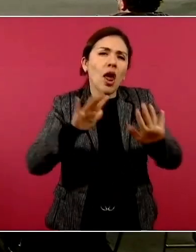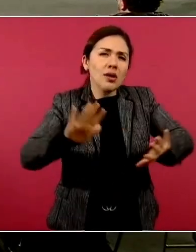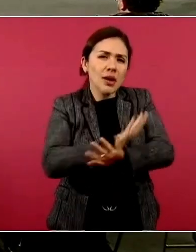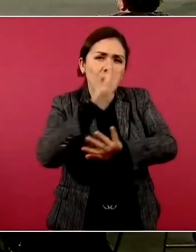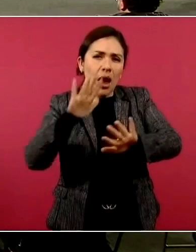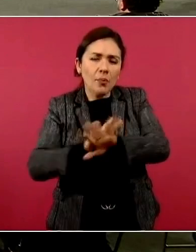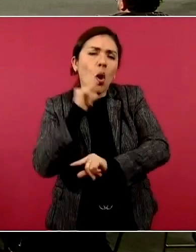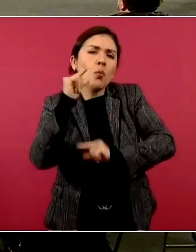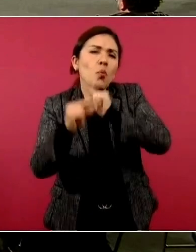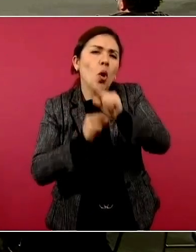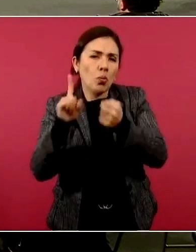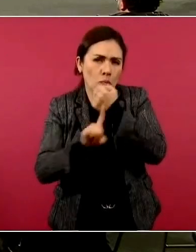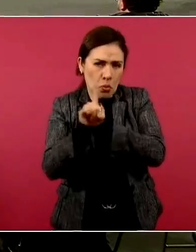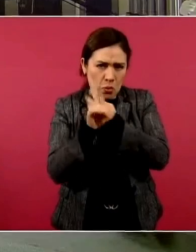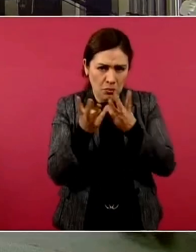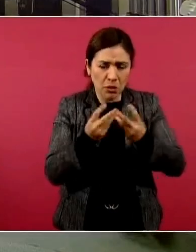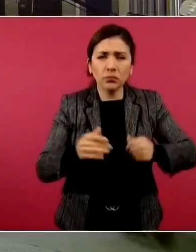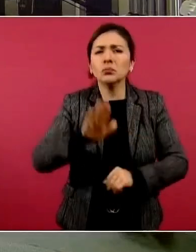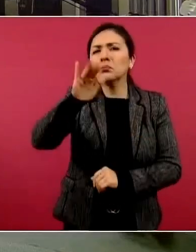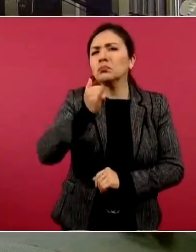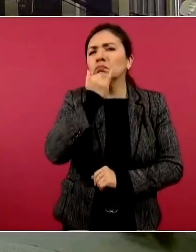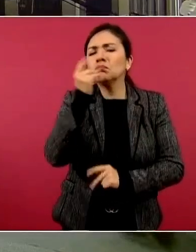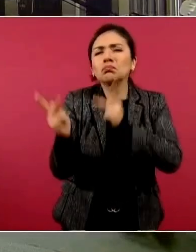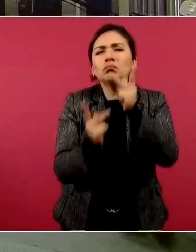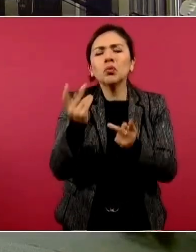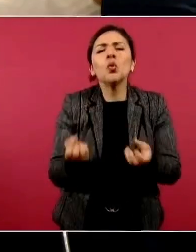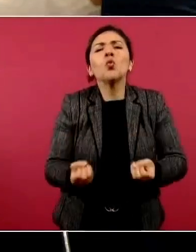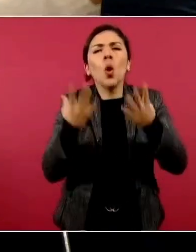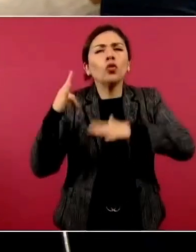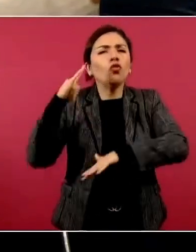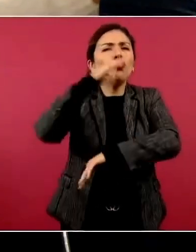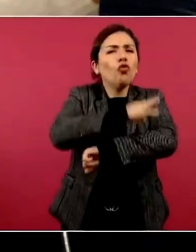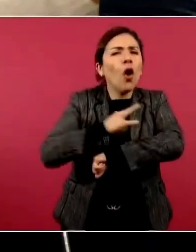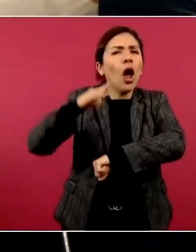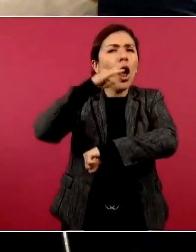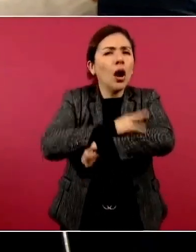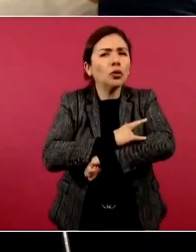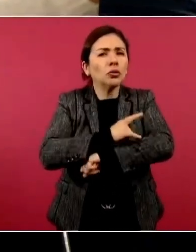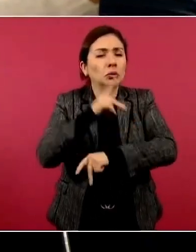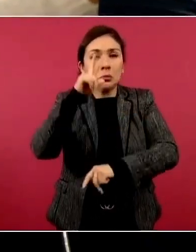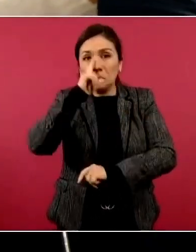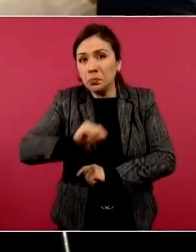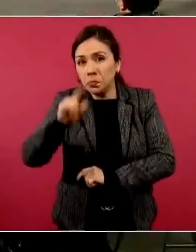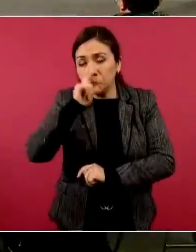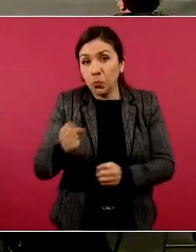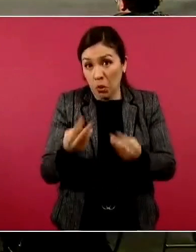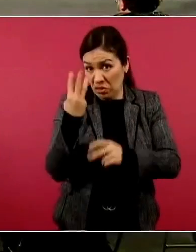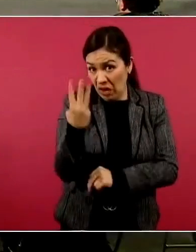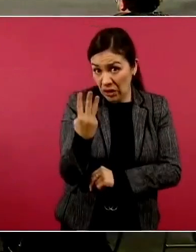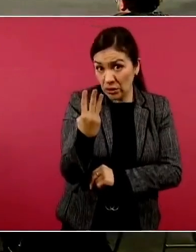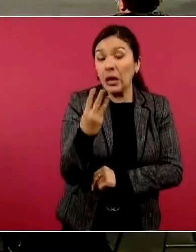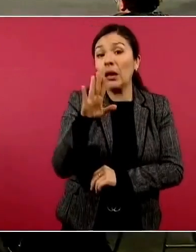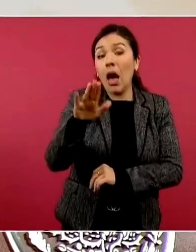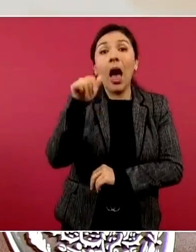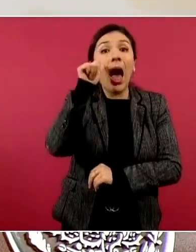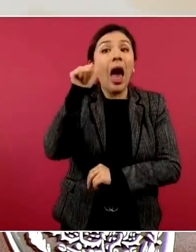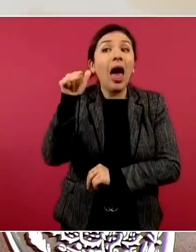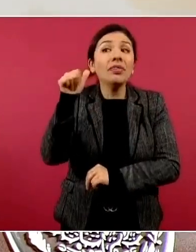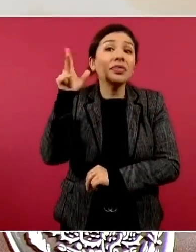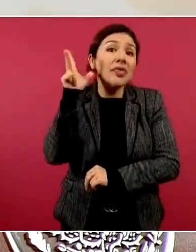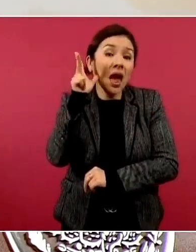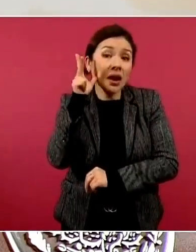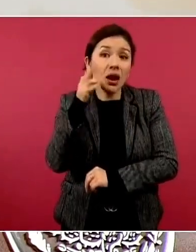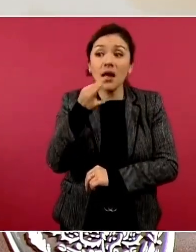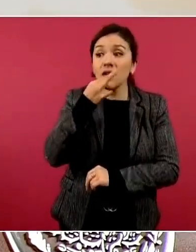ido desahogándose la situación. En total, ¿cuántos vuelos? ¿Nada más tres fueron Por lo pronto, con reporte que teníamos hasta antier, eran esos vuelos